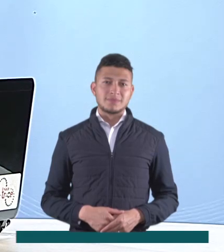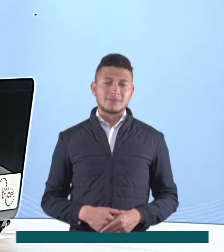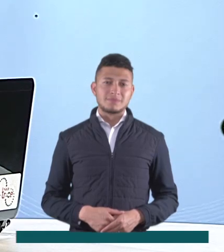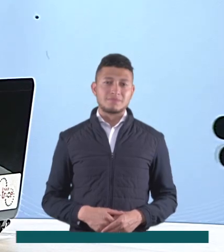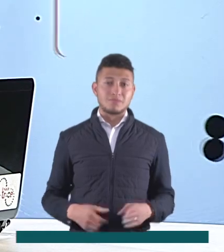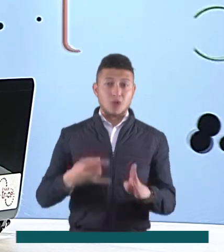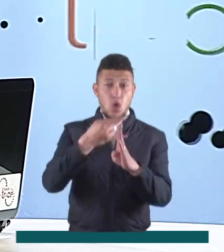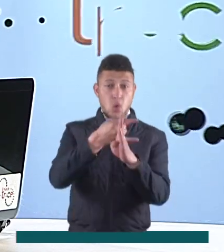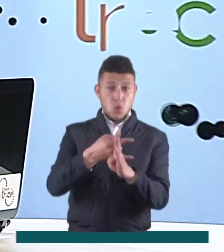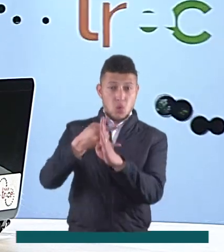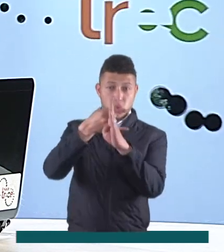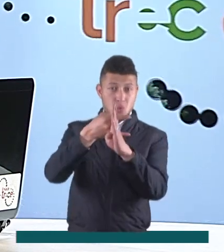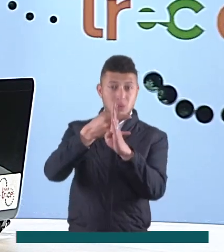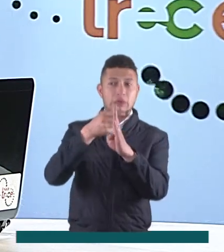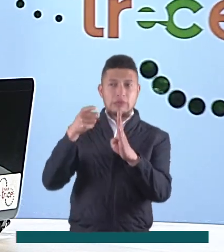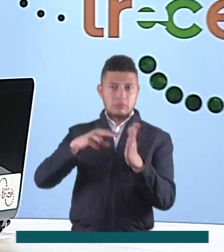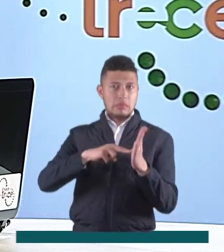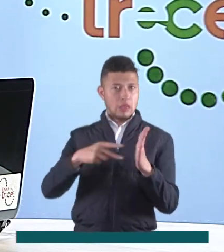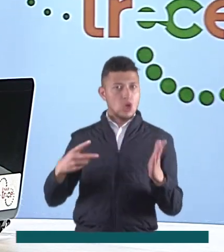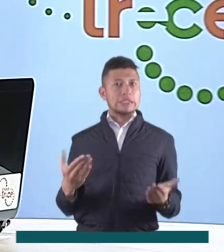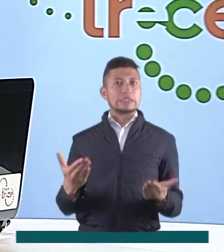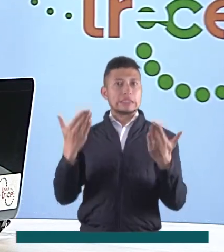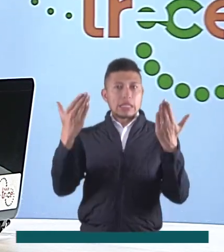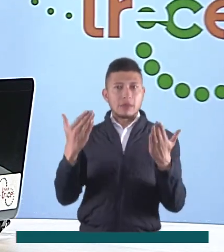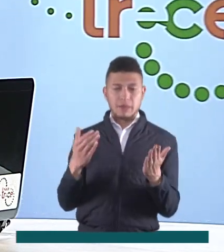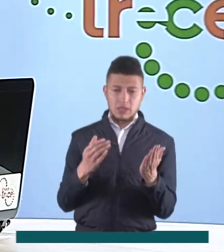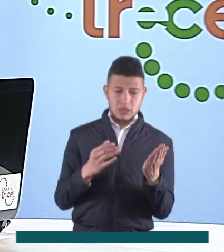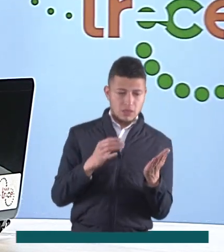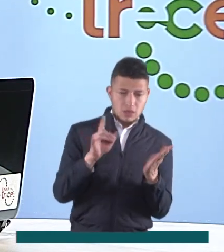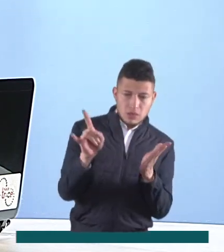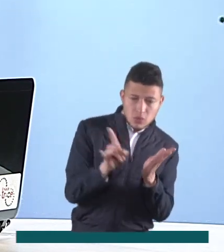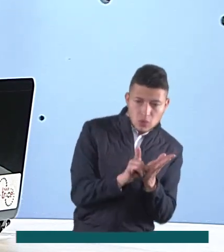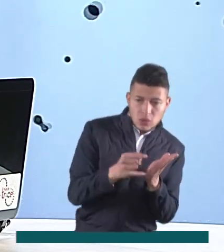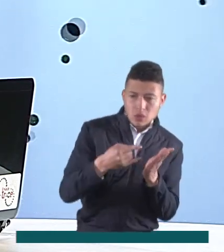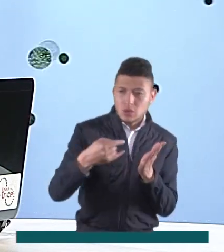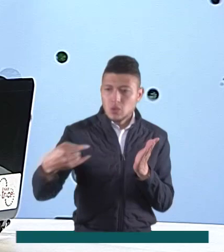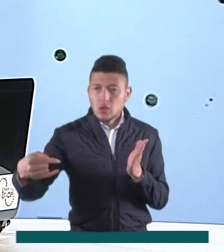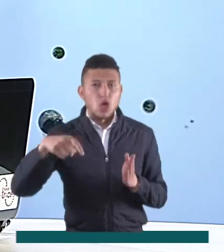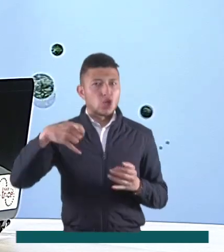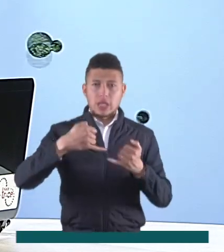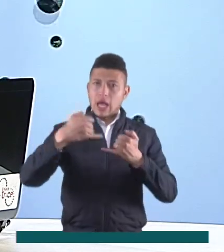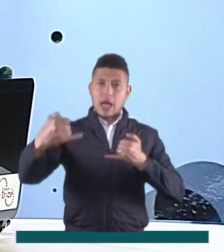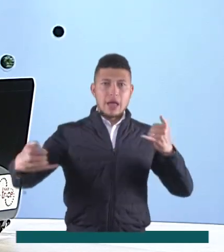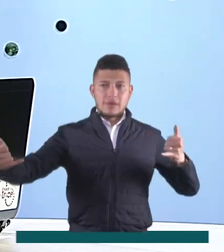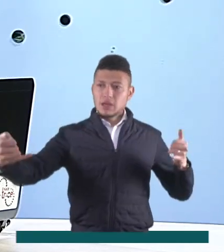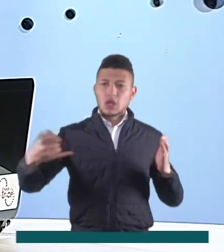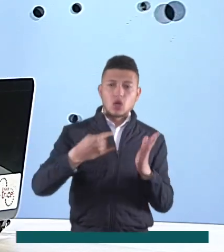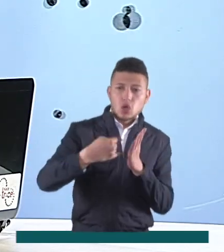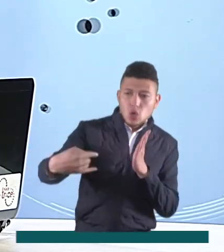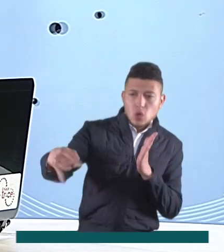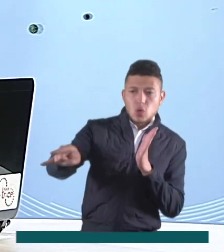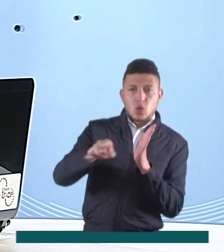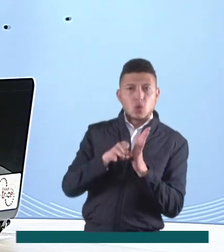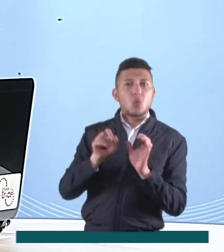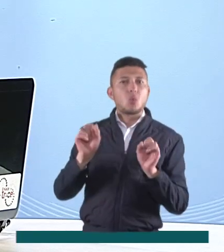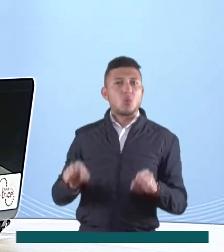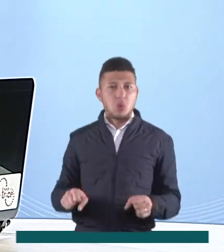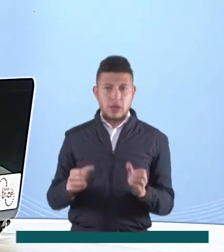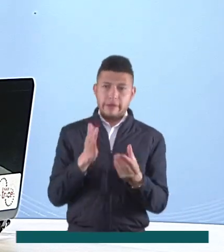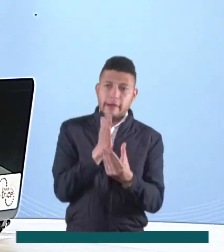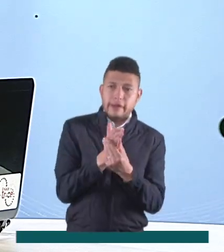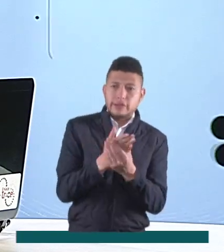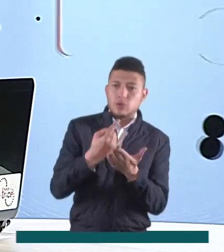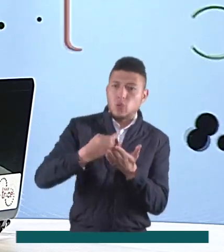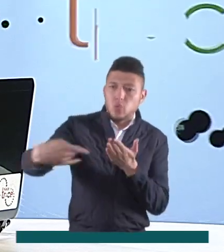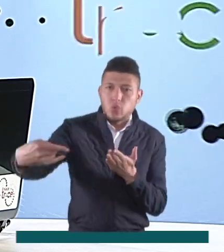El Bluetooth es una herramienta tecnológica que nos permite conectar dispositivos sin necesidad de usar cables, facilitándonos la vida